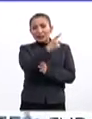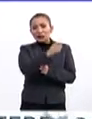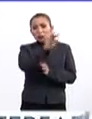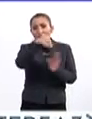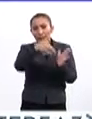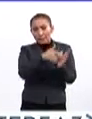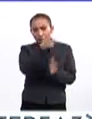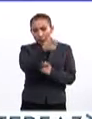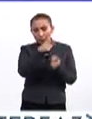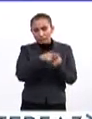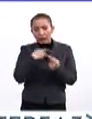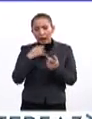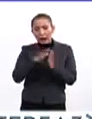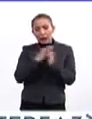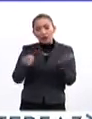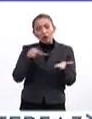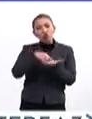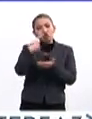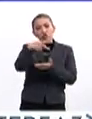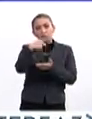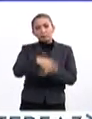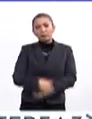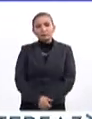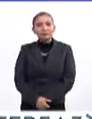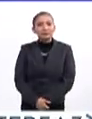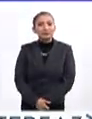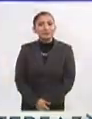150 mil pesos y la publicación de la obra.